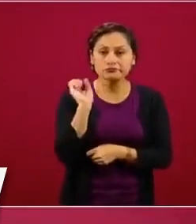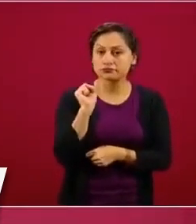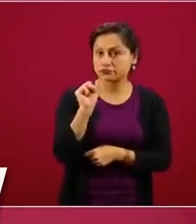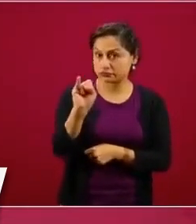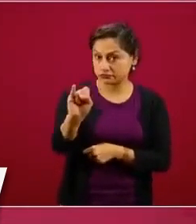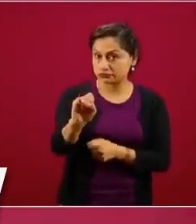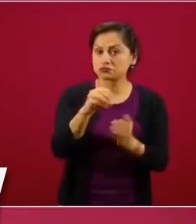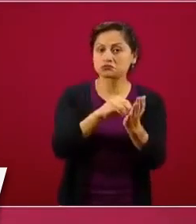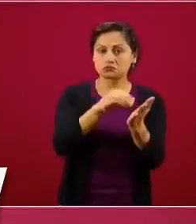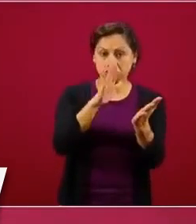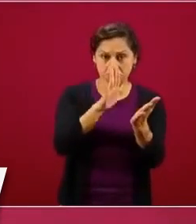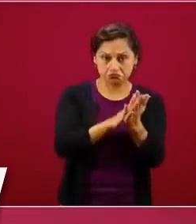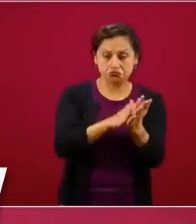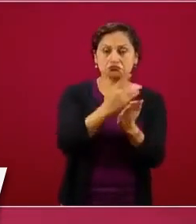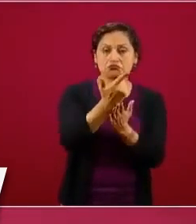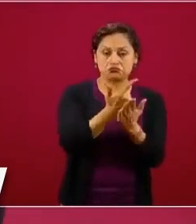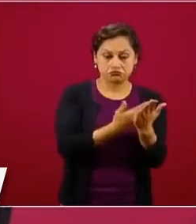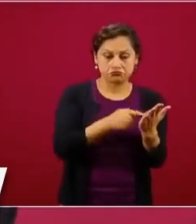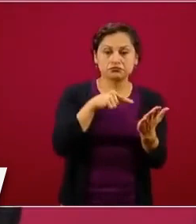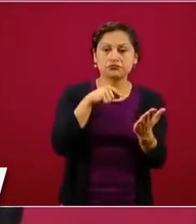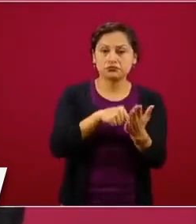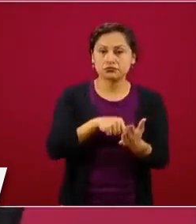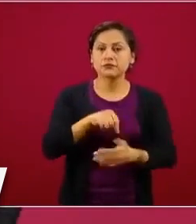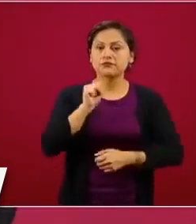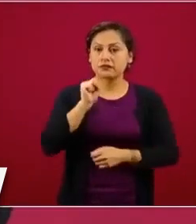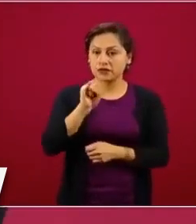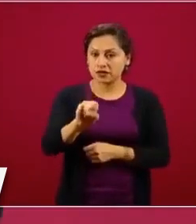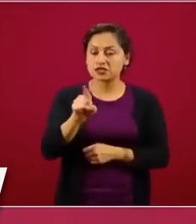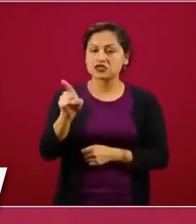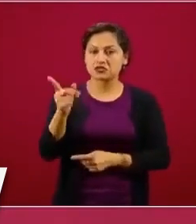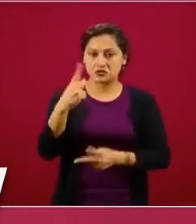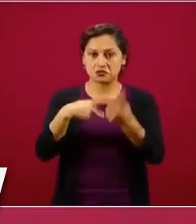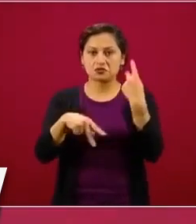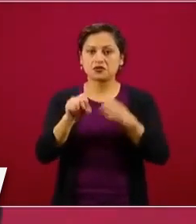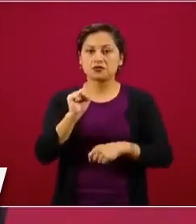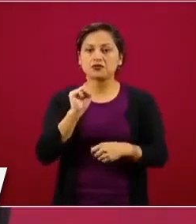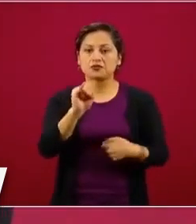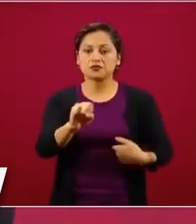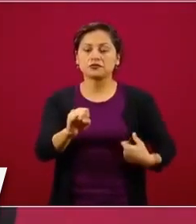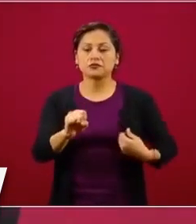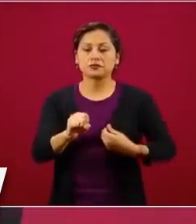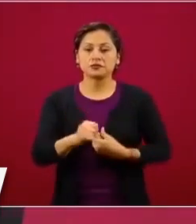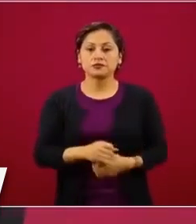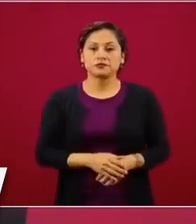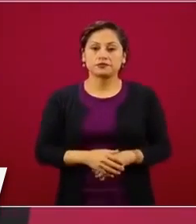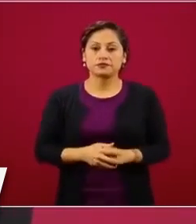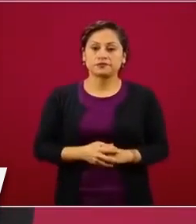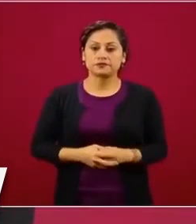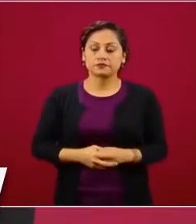sí, vinieron. Lo que estamos